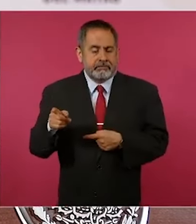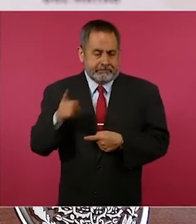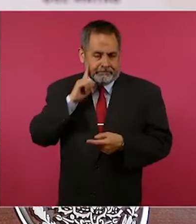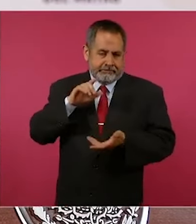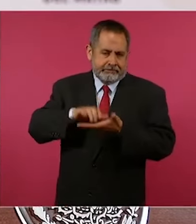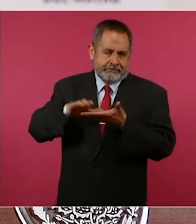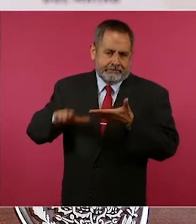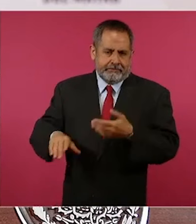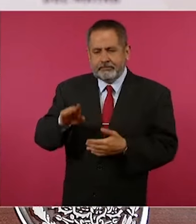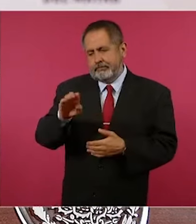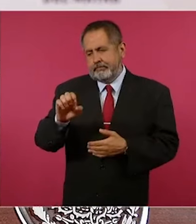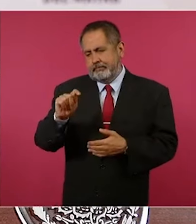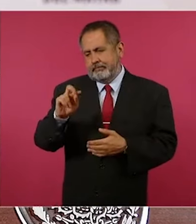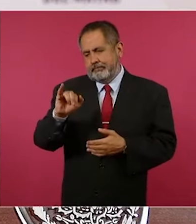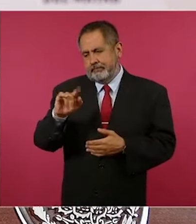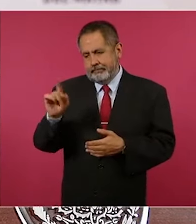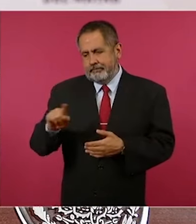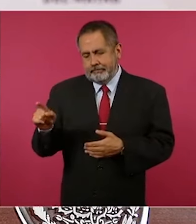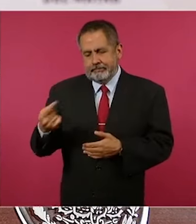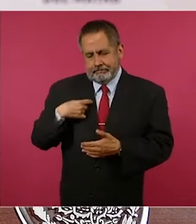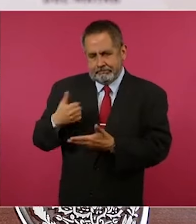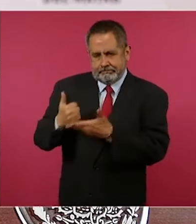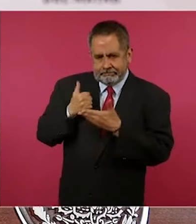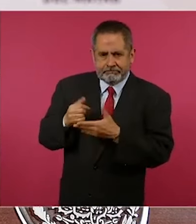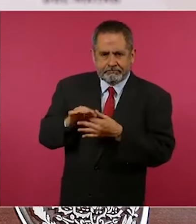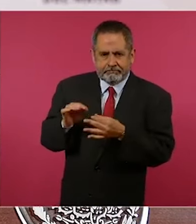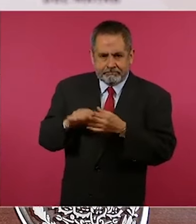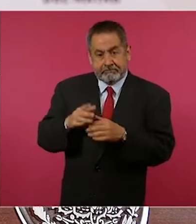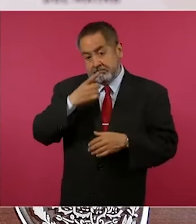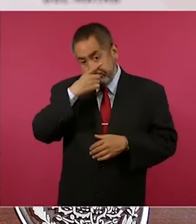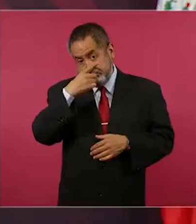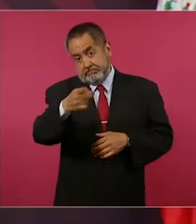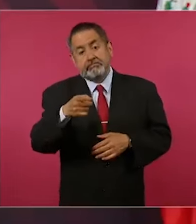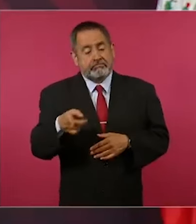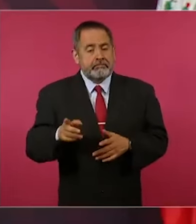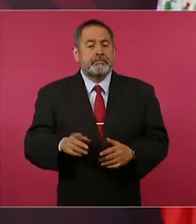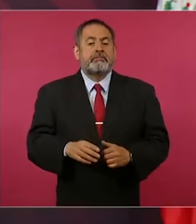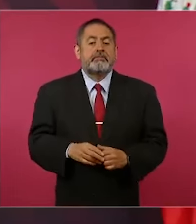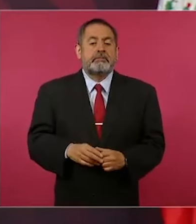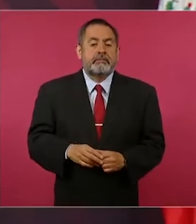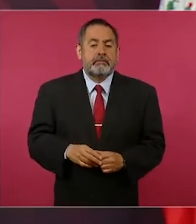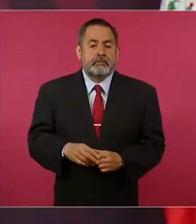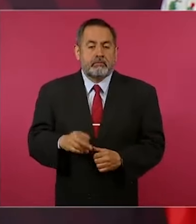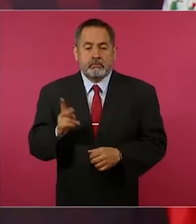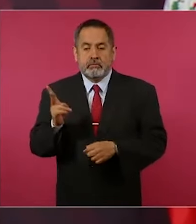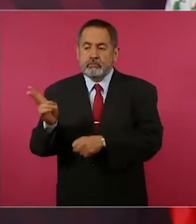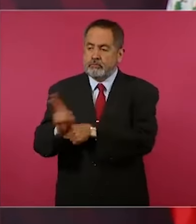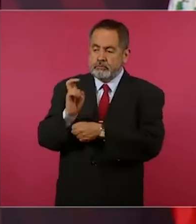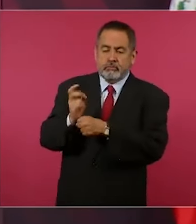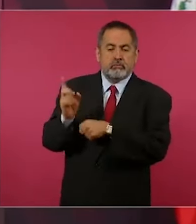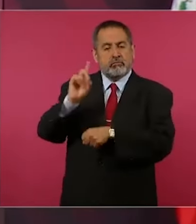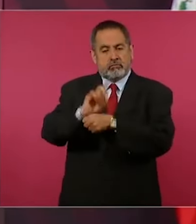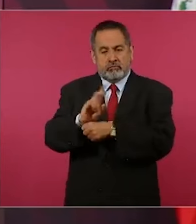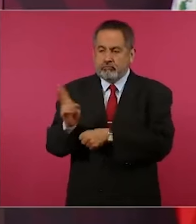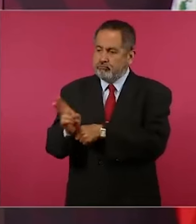y que ya les dije que la voy a invitar un día,